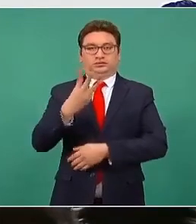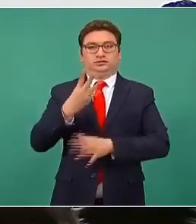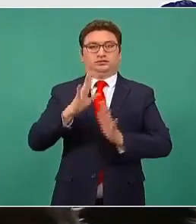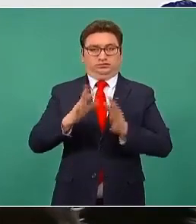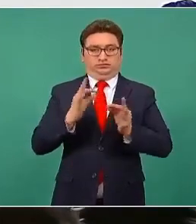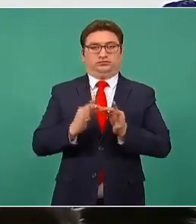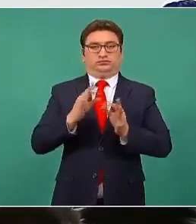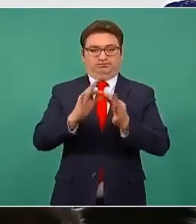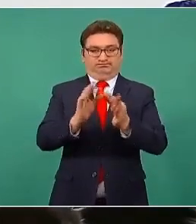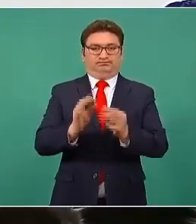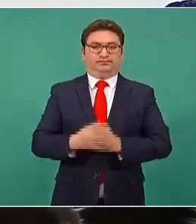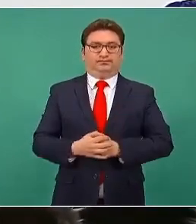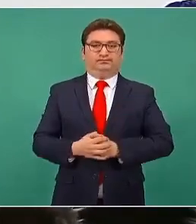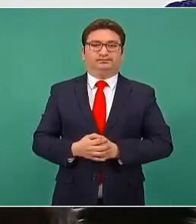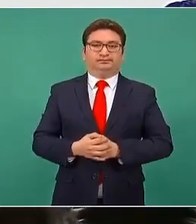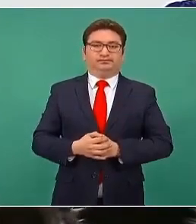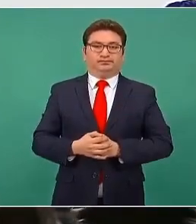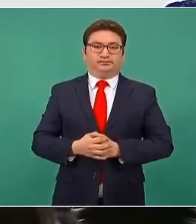La siguiente, por favor.